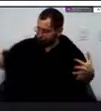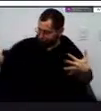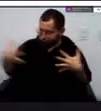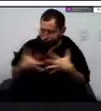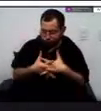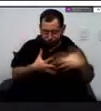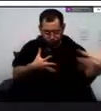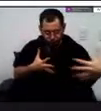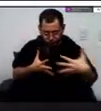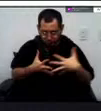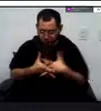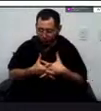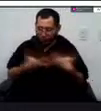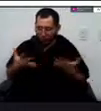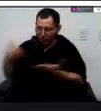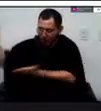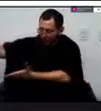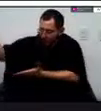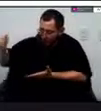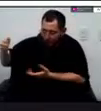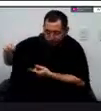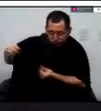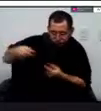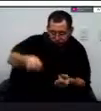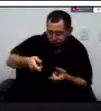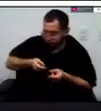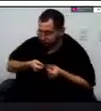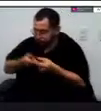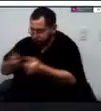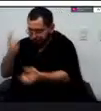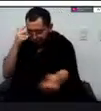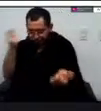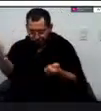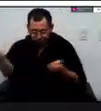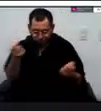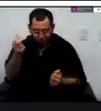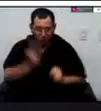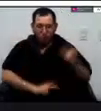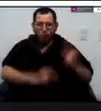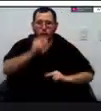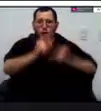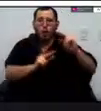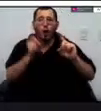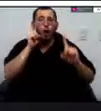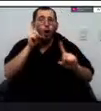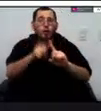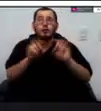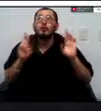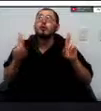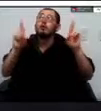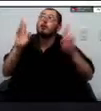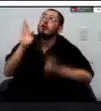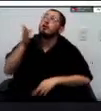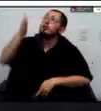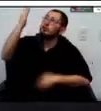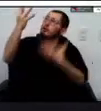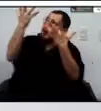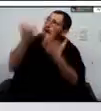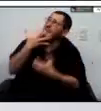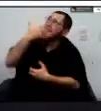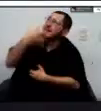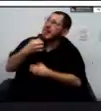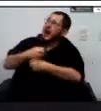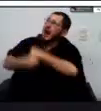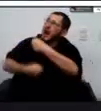representado en inversiones estratégicas y en obras que van a perdurar si Dios quiere durante muchísimos años entonces este es como